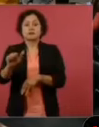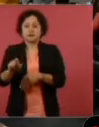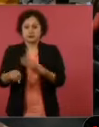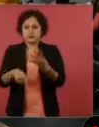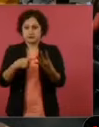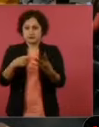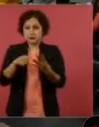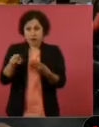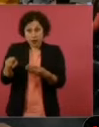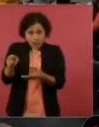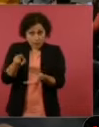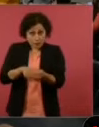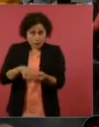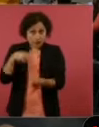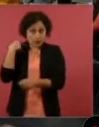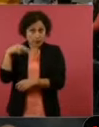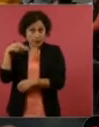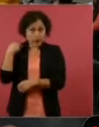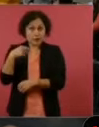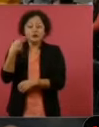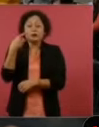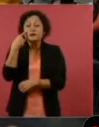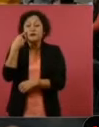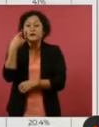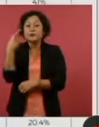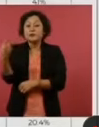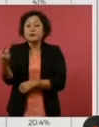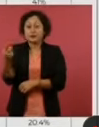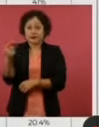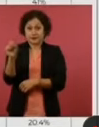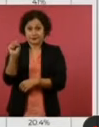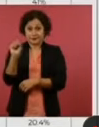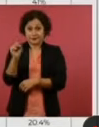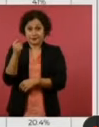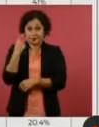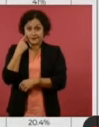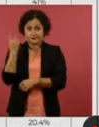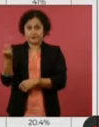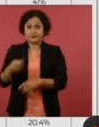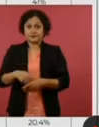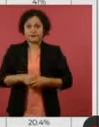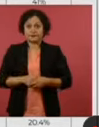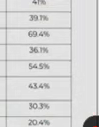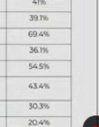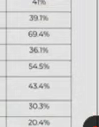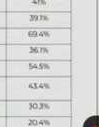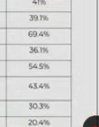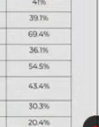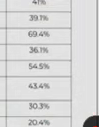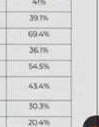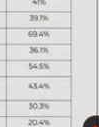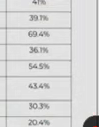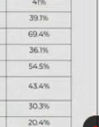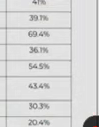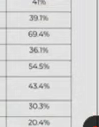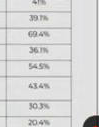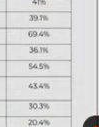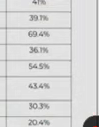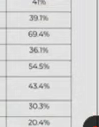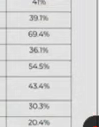Veracruz?, 66 contra 23. Y